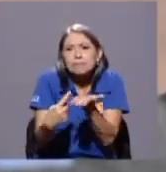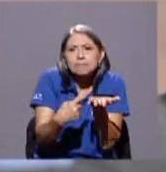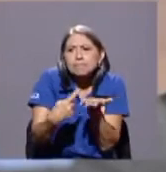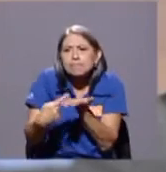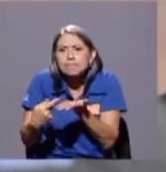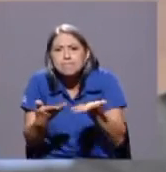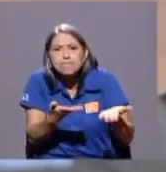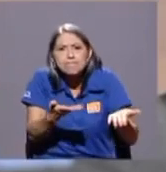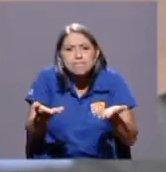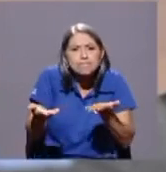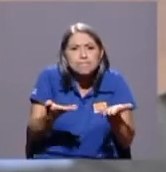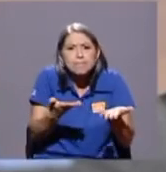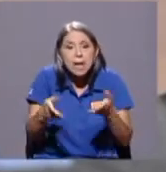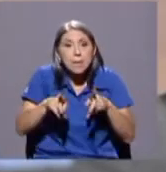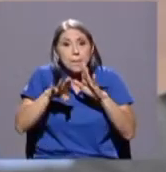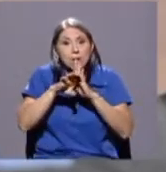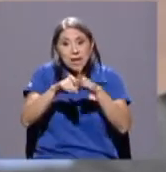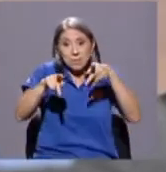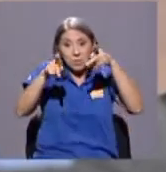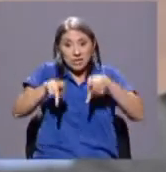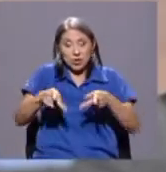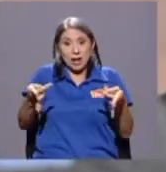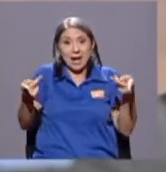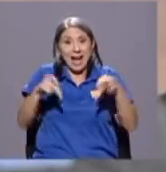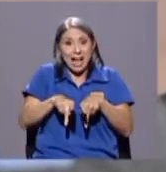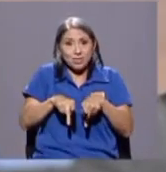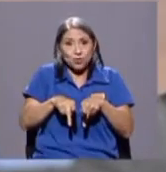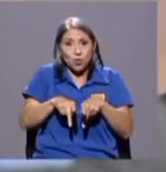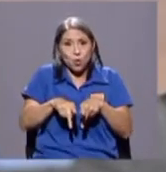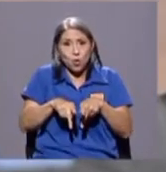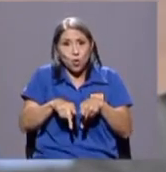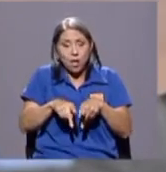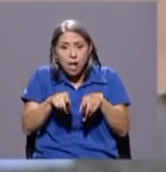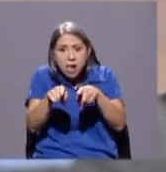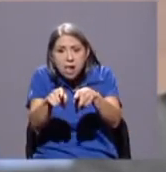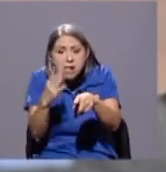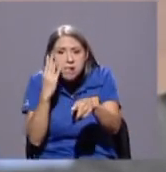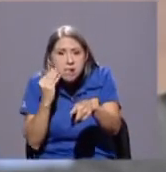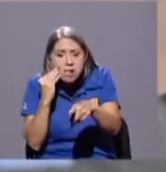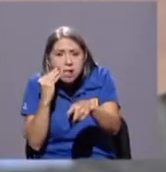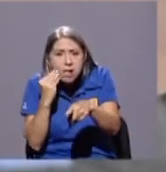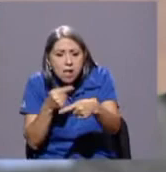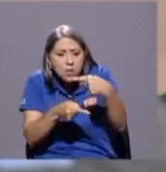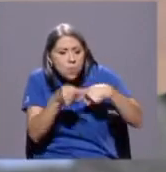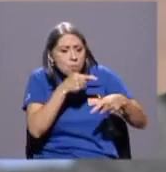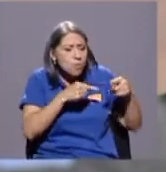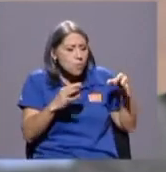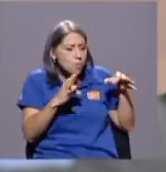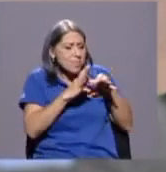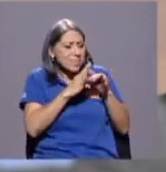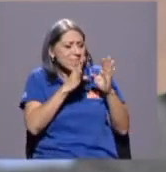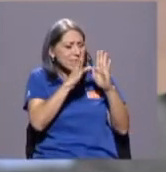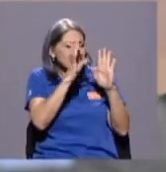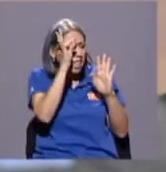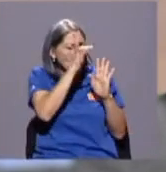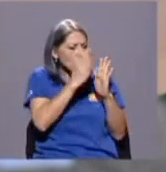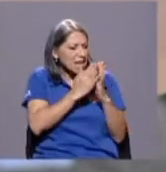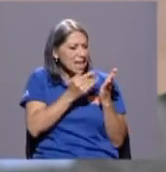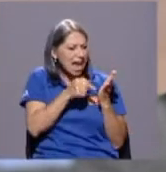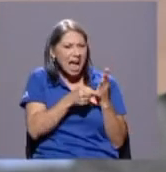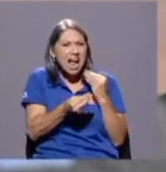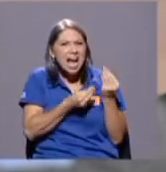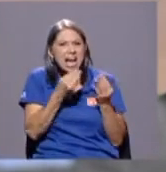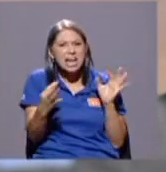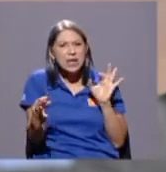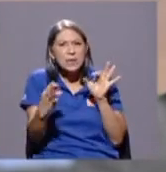hacer el protagonista de un caso en que la situación que se vive en la teoría se aplica en vida real. Y hay varios casos clásicos que